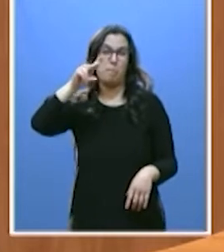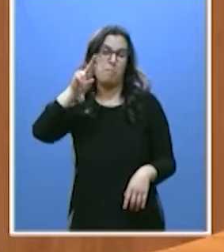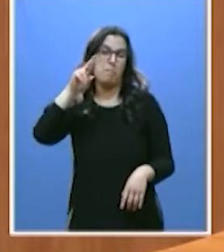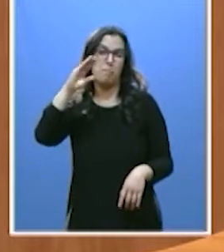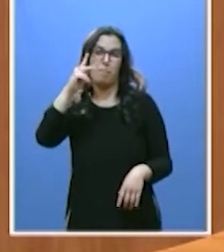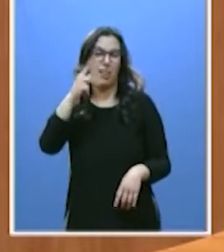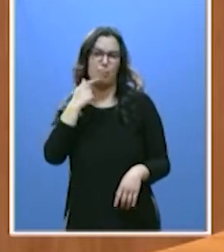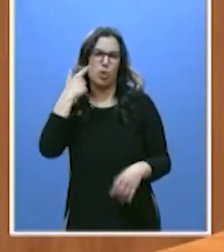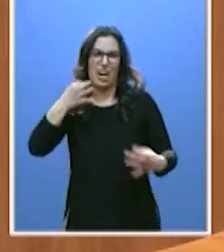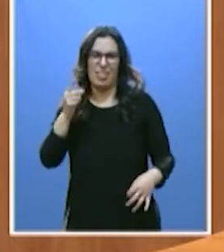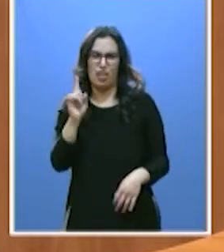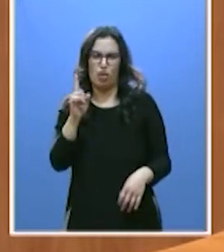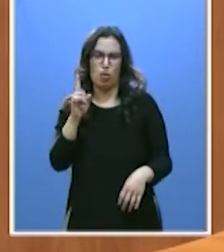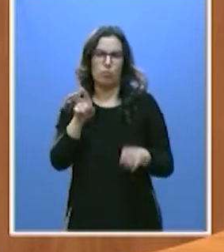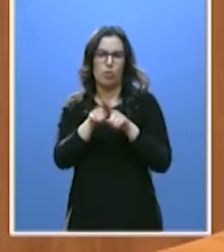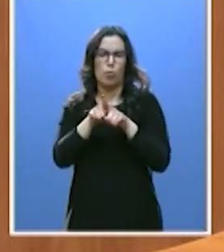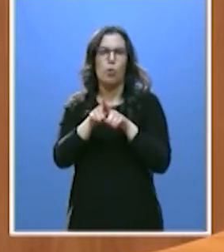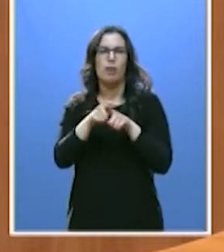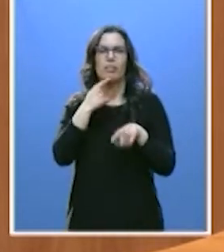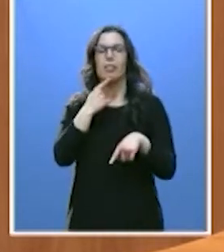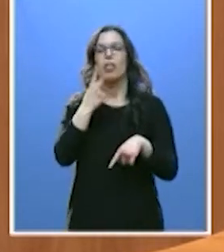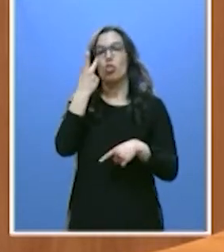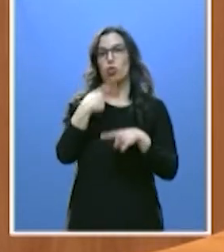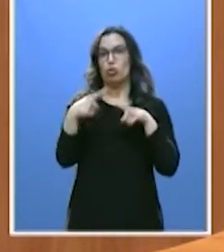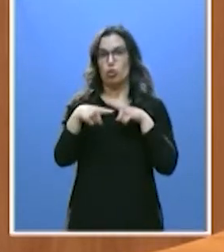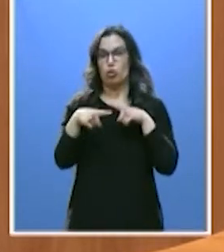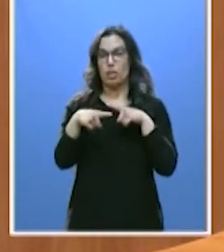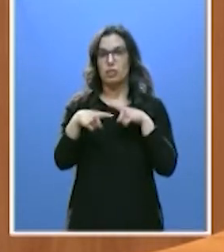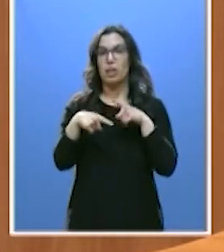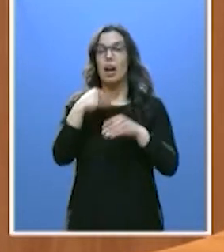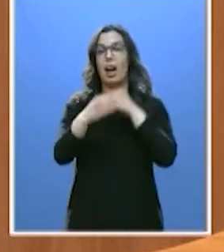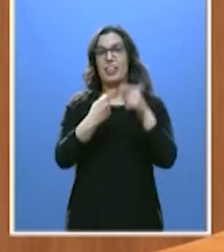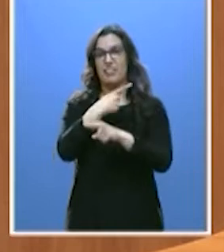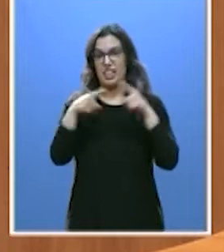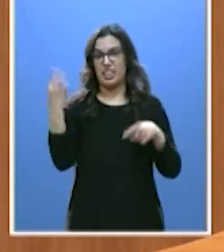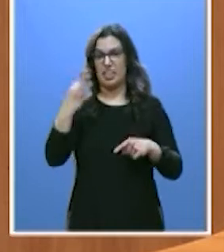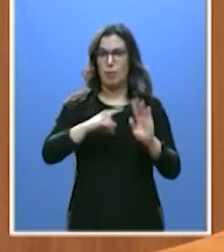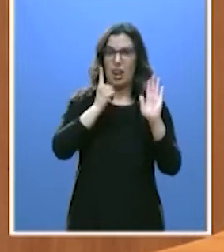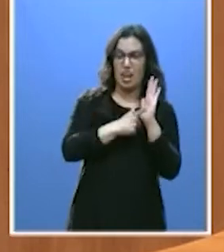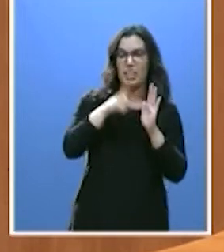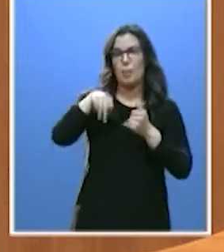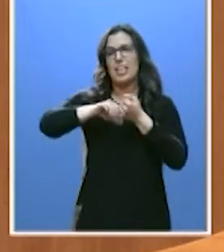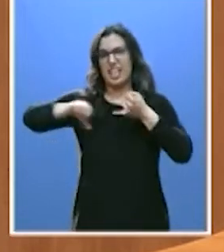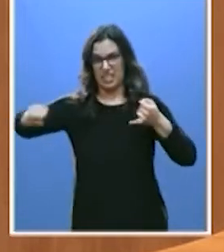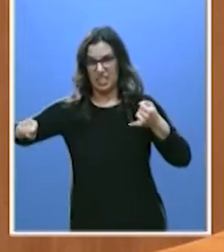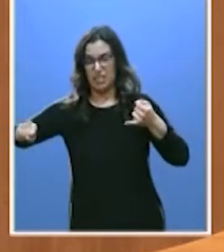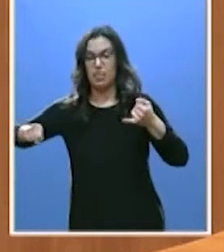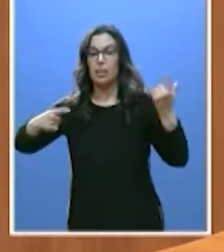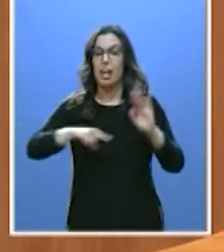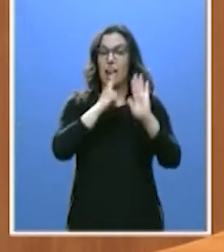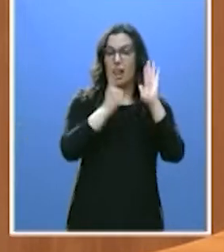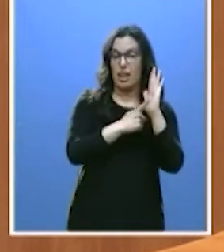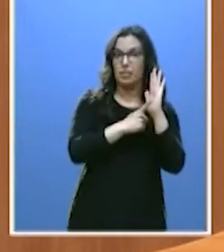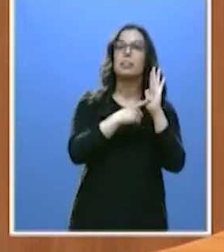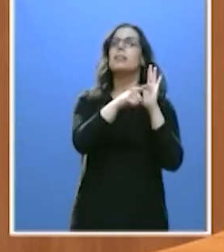dice que hay dos cosas que no deberían de saberse cómo se hacen, que son las leyes y las salchichas. Pues bien, las normas de higiene alimentaria